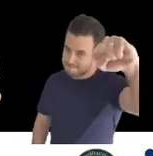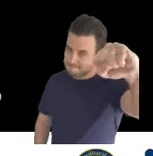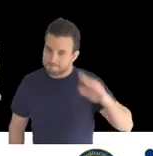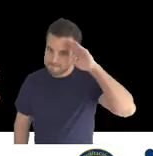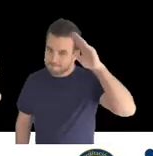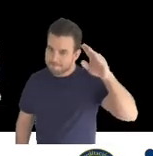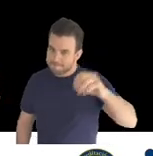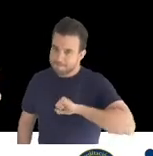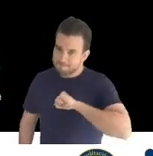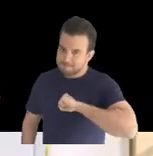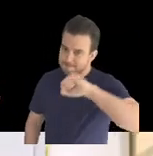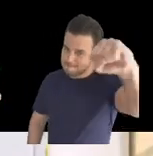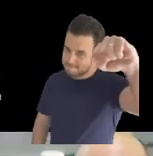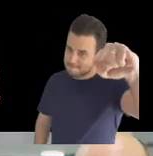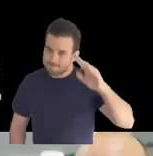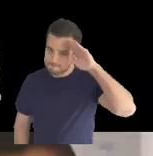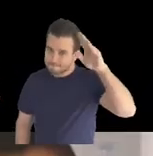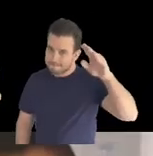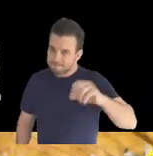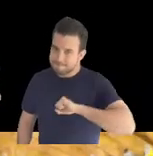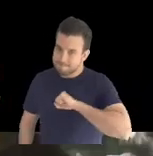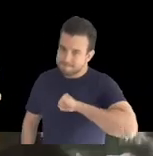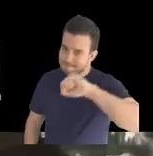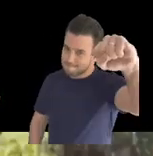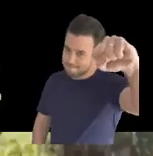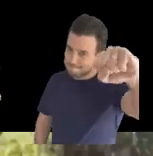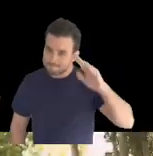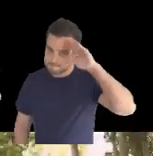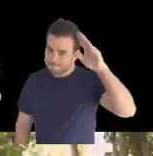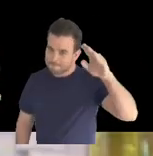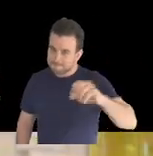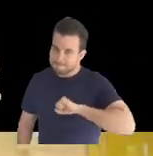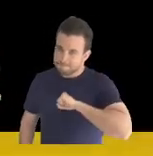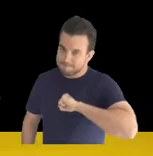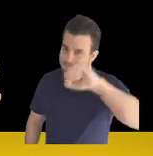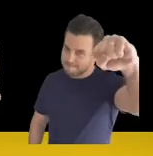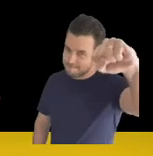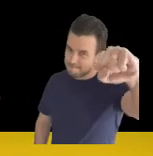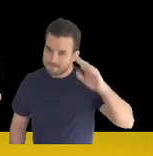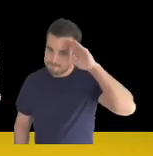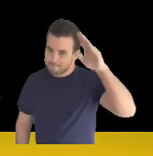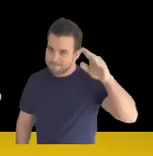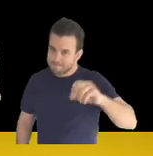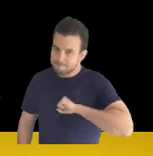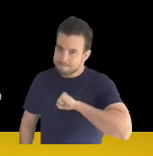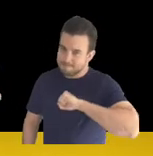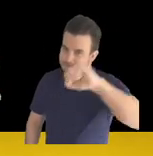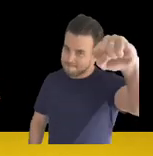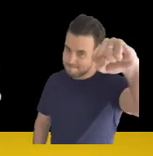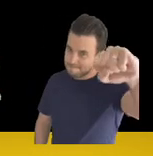me llena de orgullo. Un saludo. Y. Hu. Y. Gracias por ver el video.